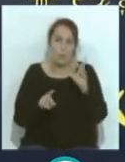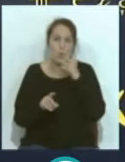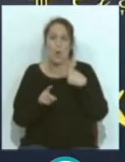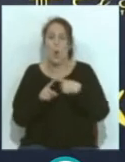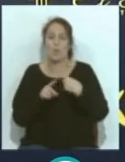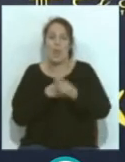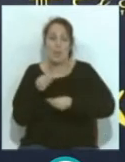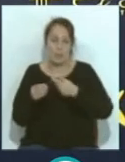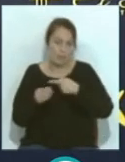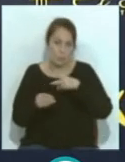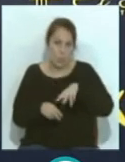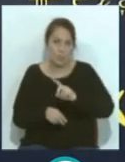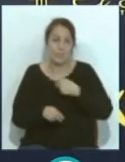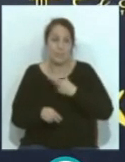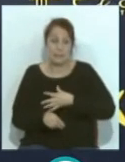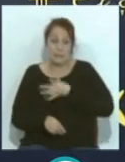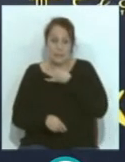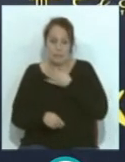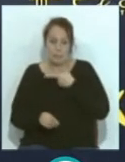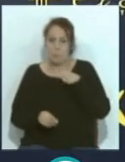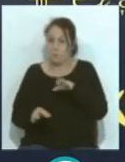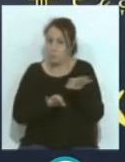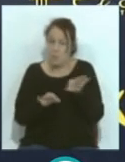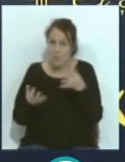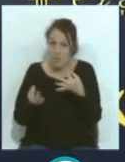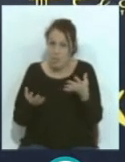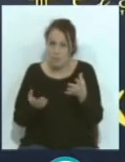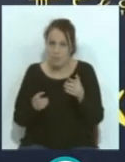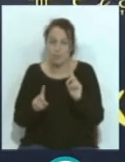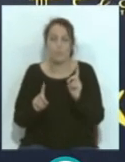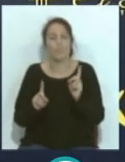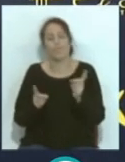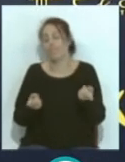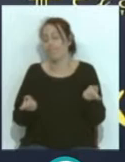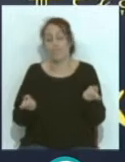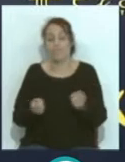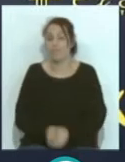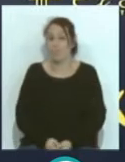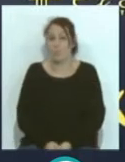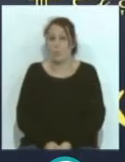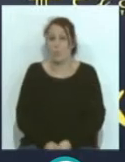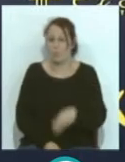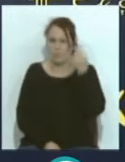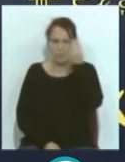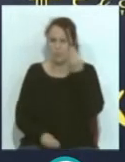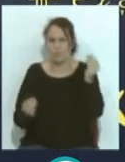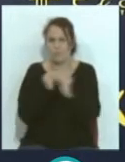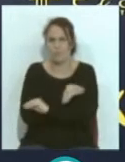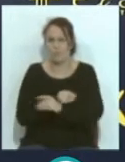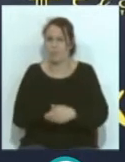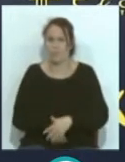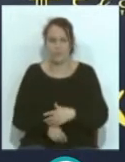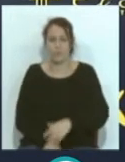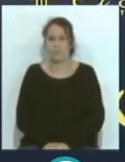son y te lleva al límite y tú tienes que estar preparado. Y no, yo no lo pienso así, no es este el caso.